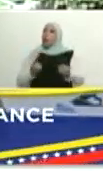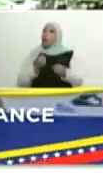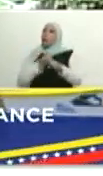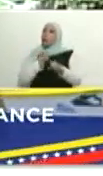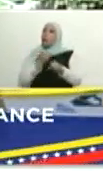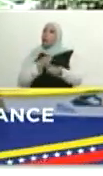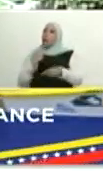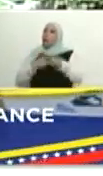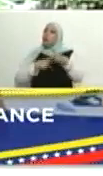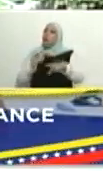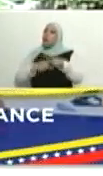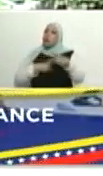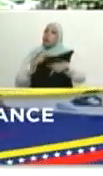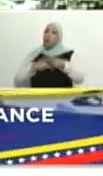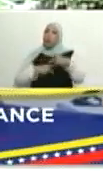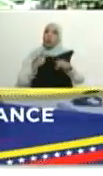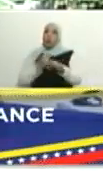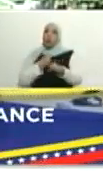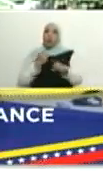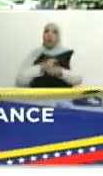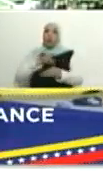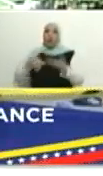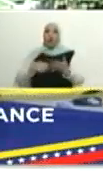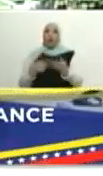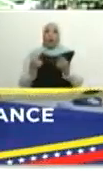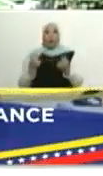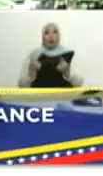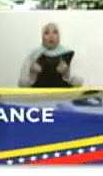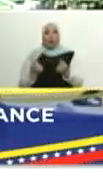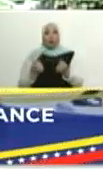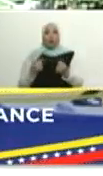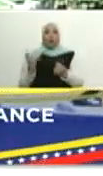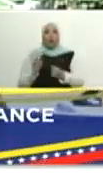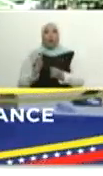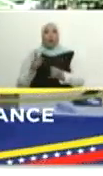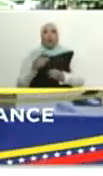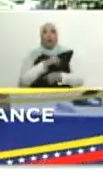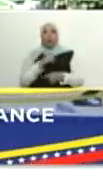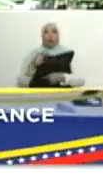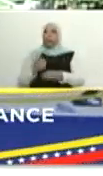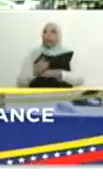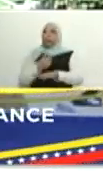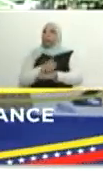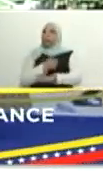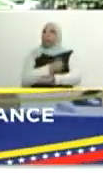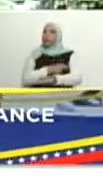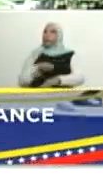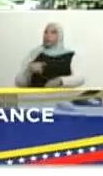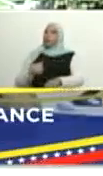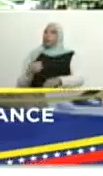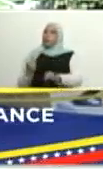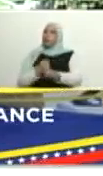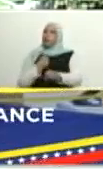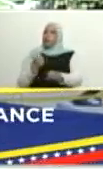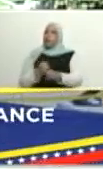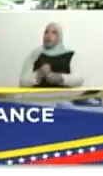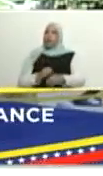sectores productivos. Y el Consejo Nacional de Economía como ente rector. Ahí vamos nosotros, trabajando,